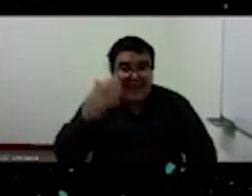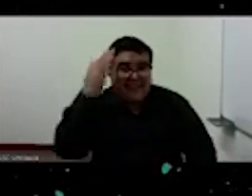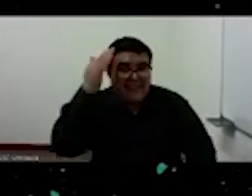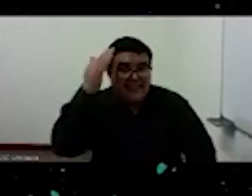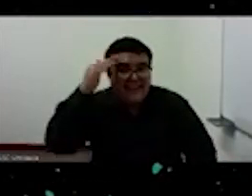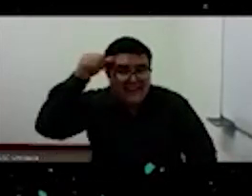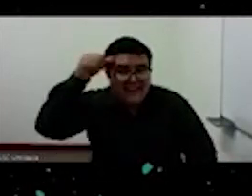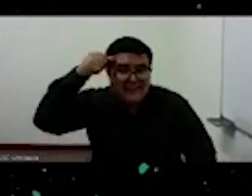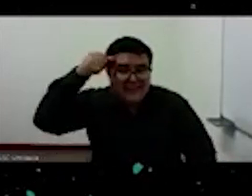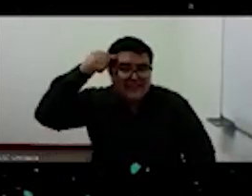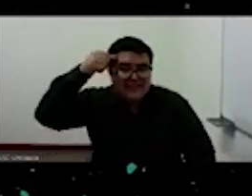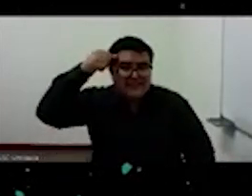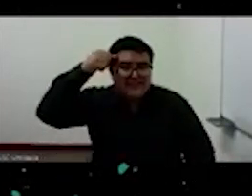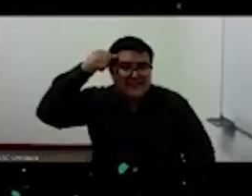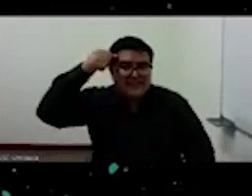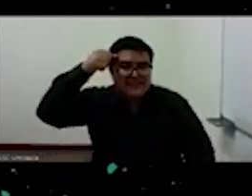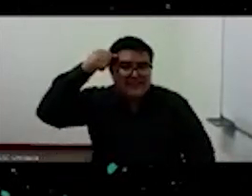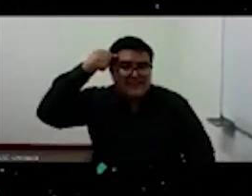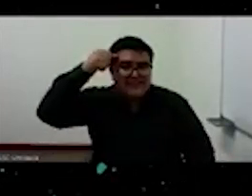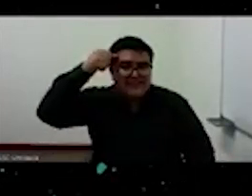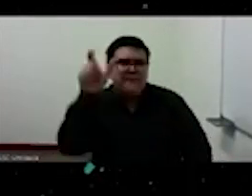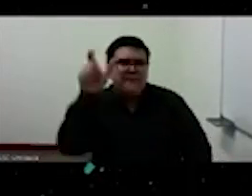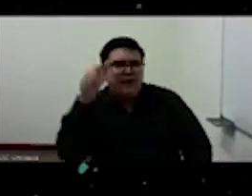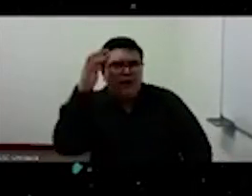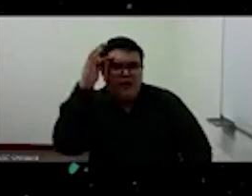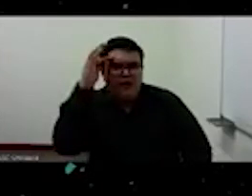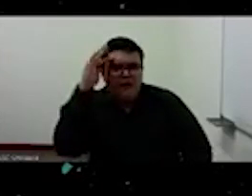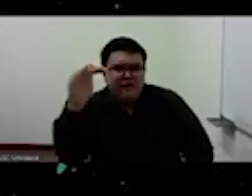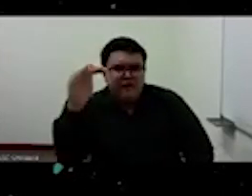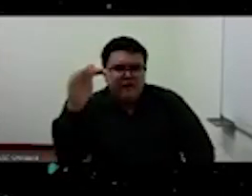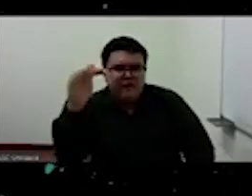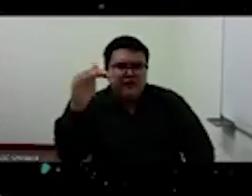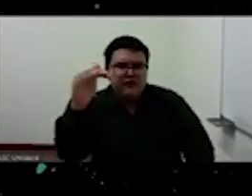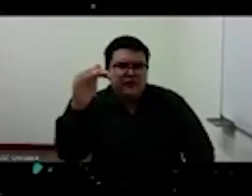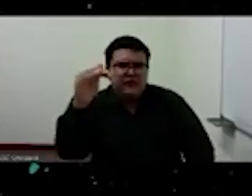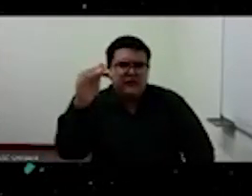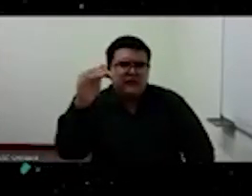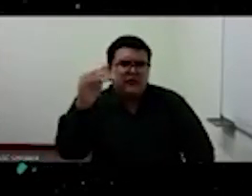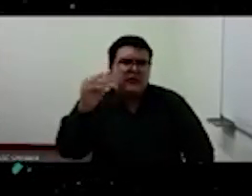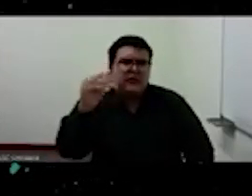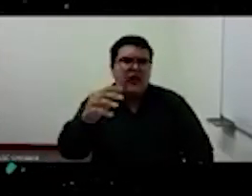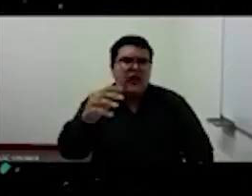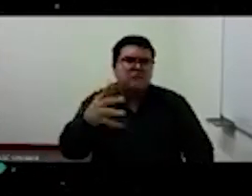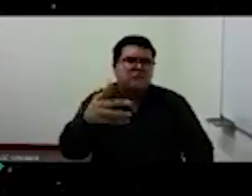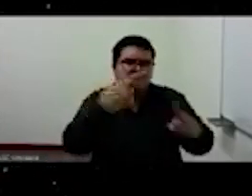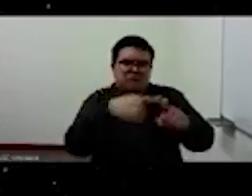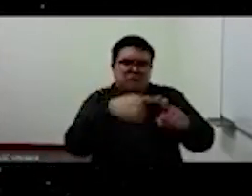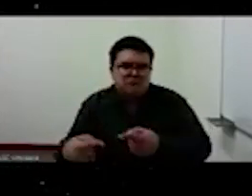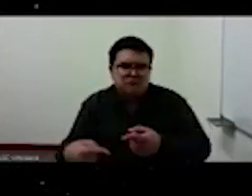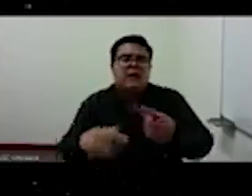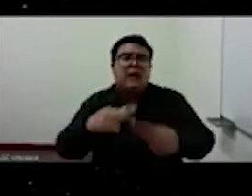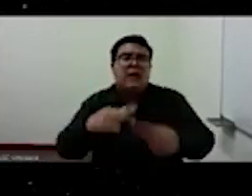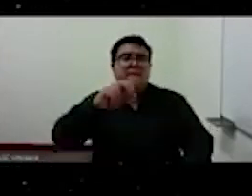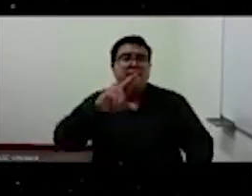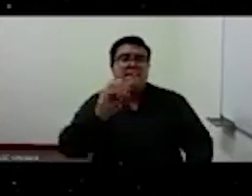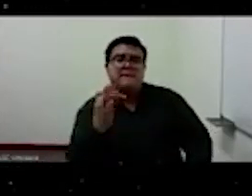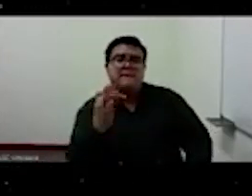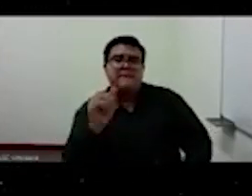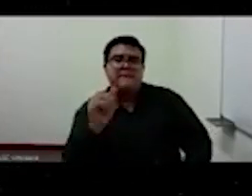que el filósofo griego Protágoras